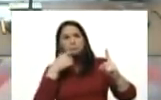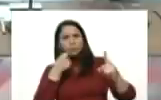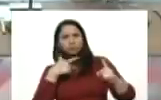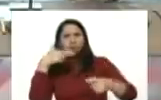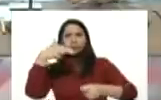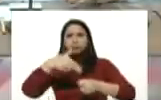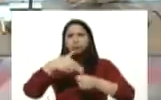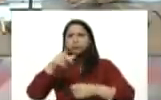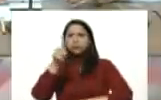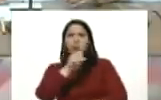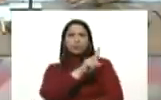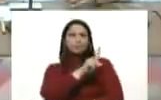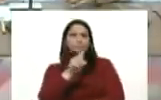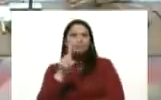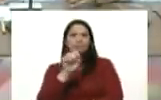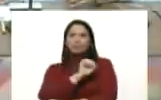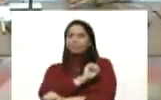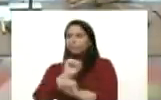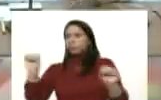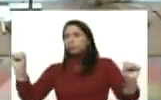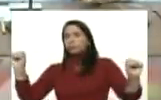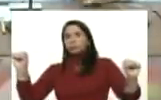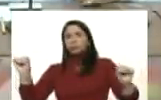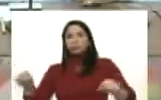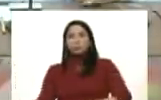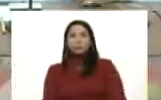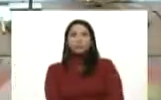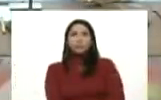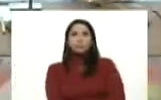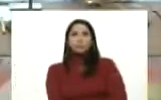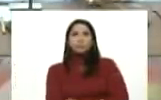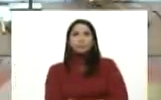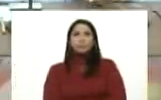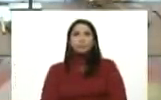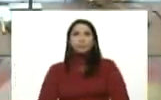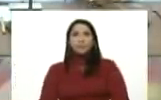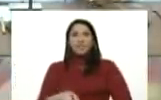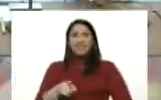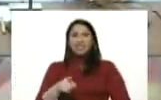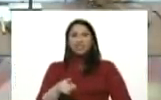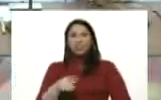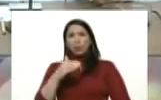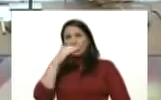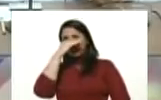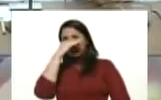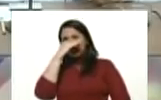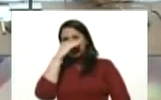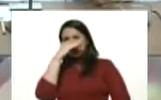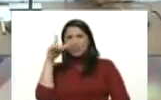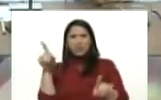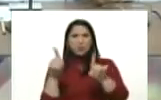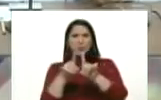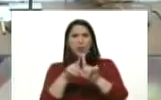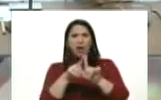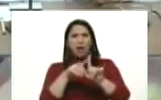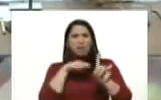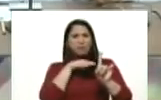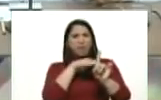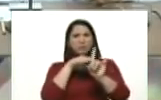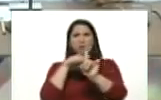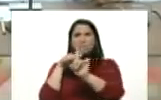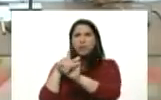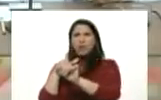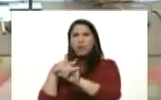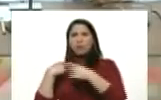gasolina no no puede ser no es un crimen de lesa humanidad lo que cometen contra el pueblo de Venezuela